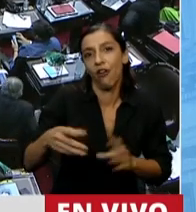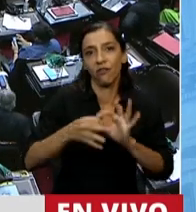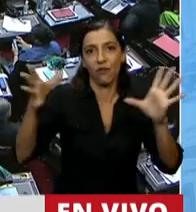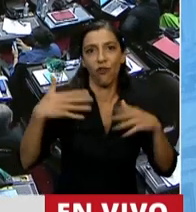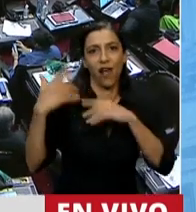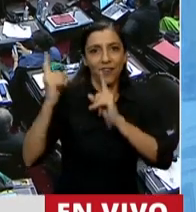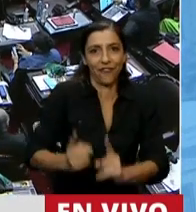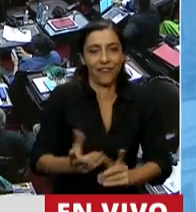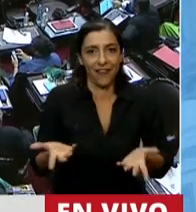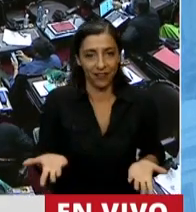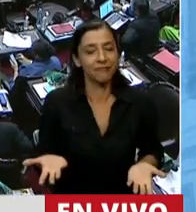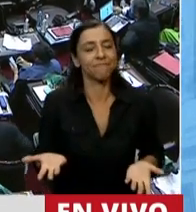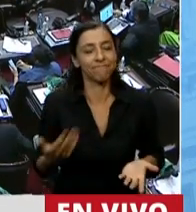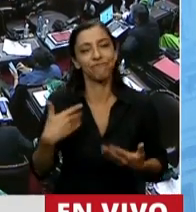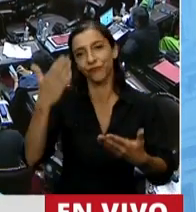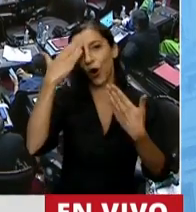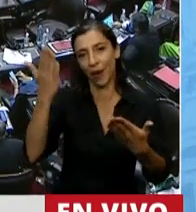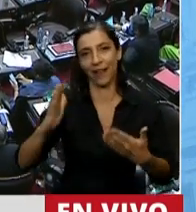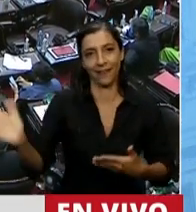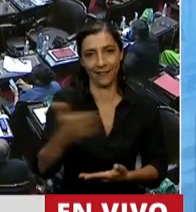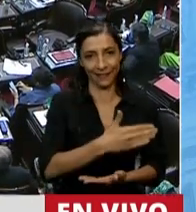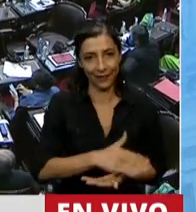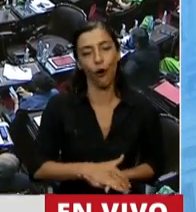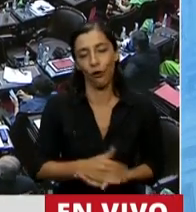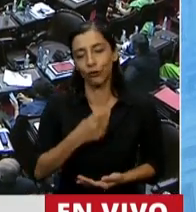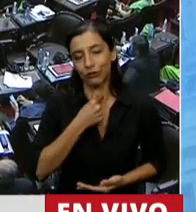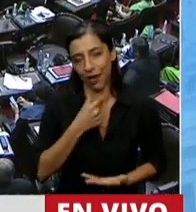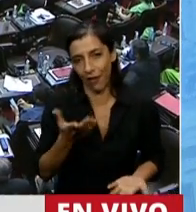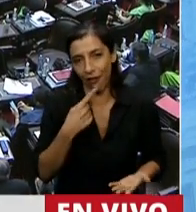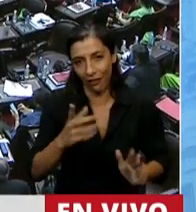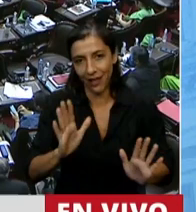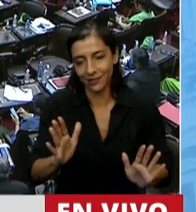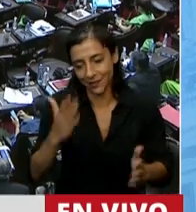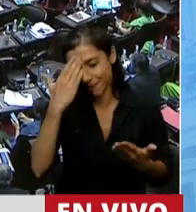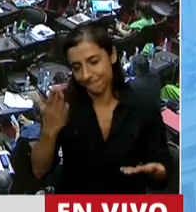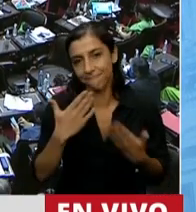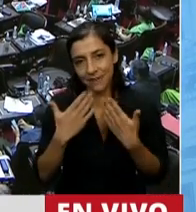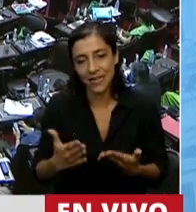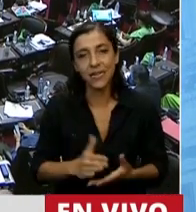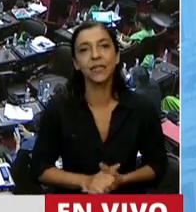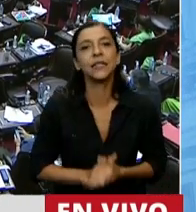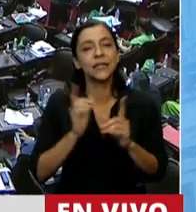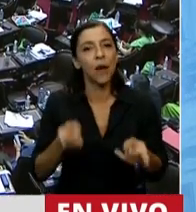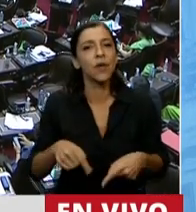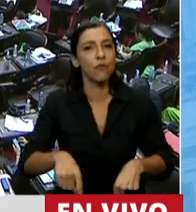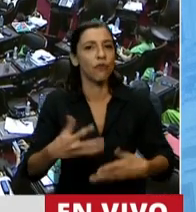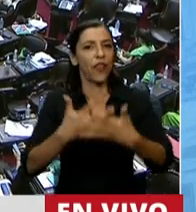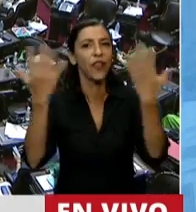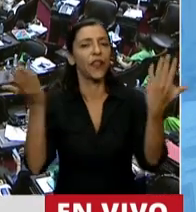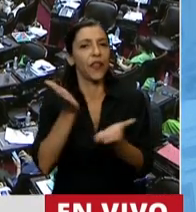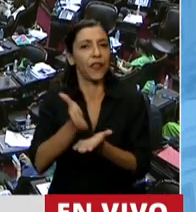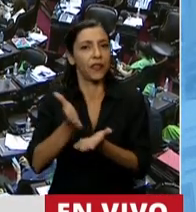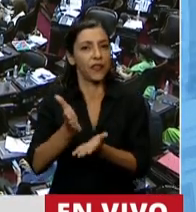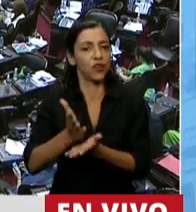Un homenaje grandote para ellos. Y también hoy, Día de los Derechos Humanos,